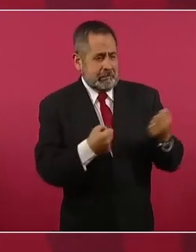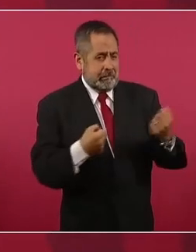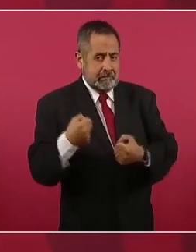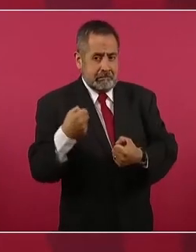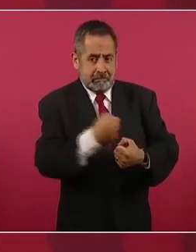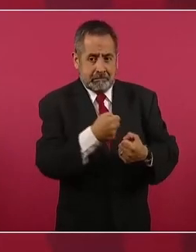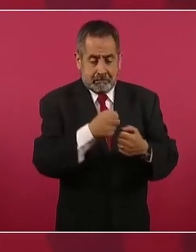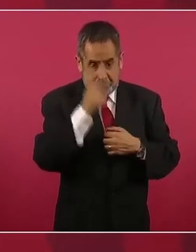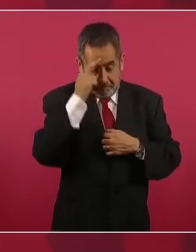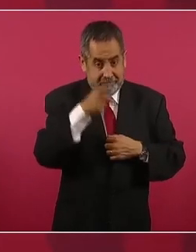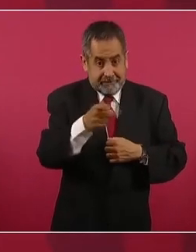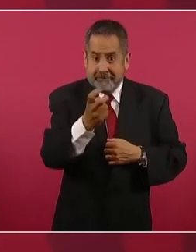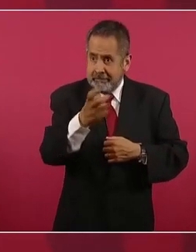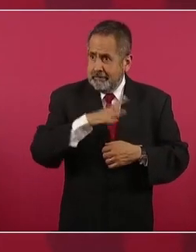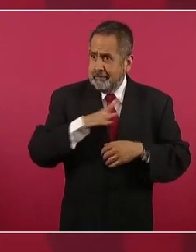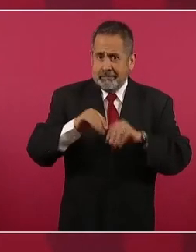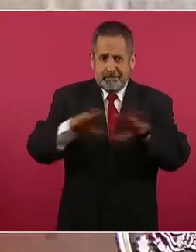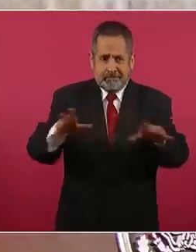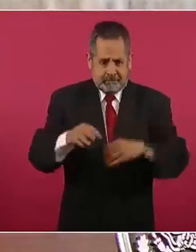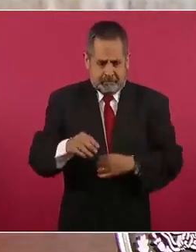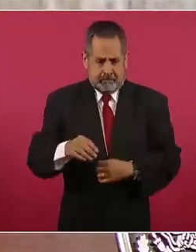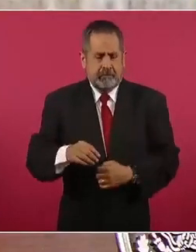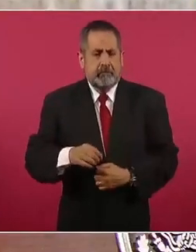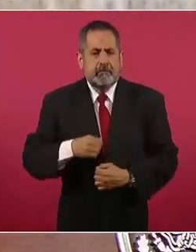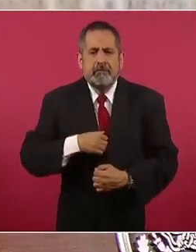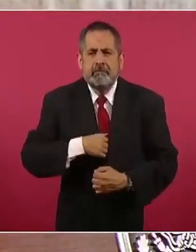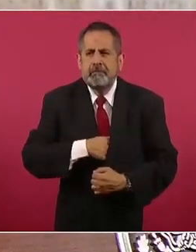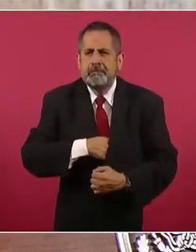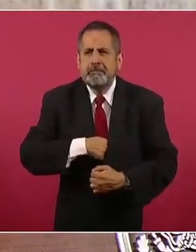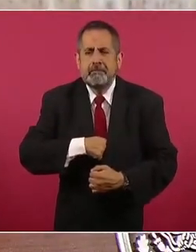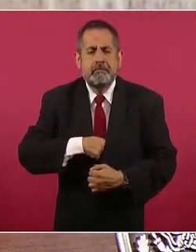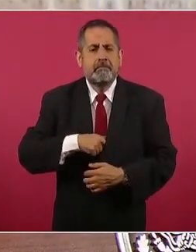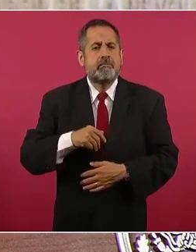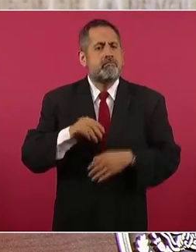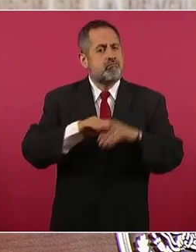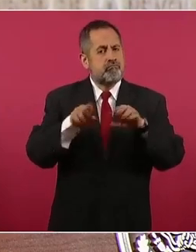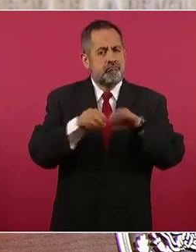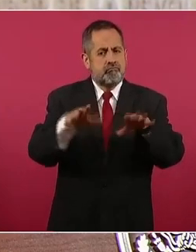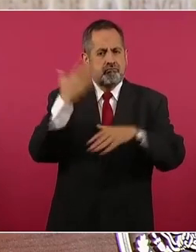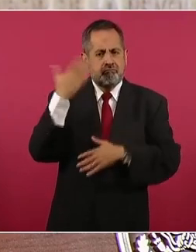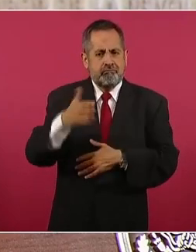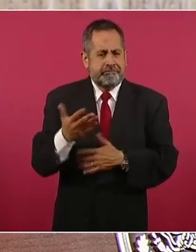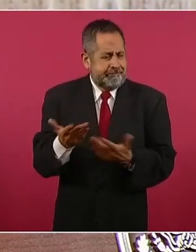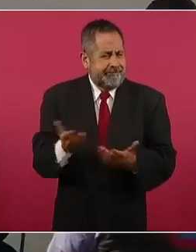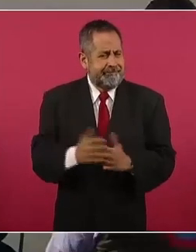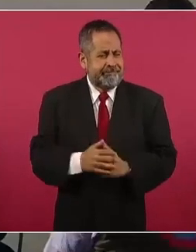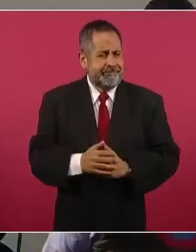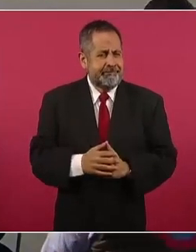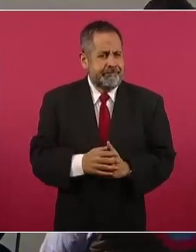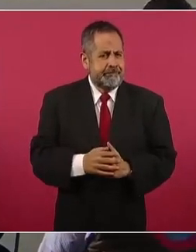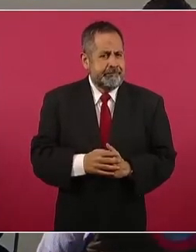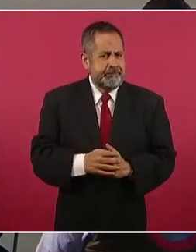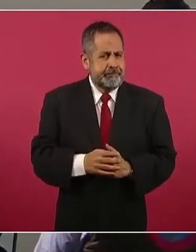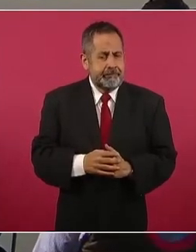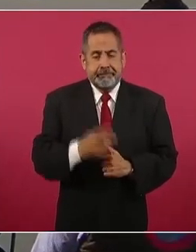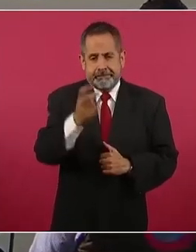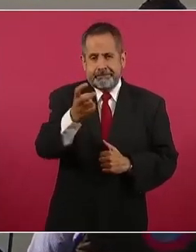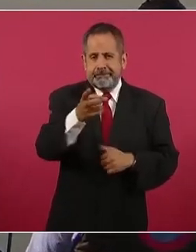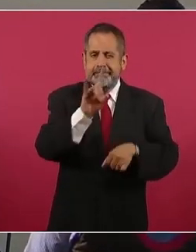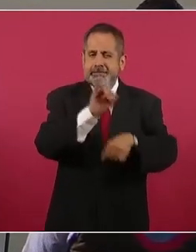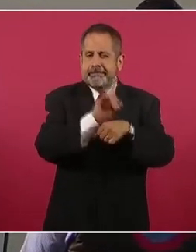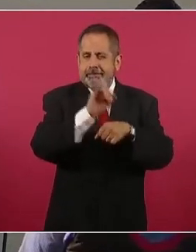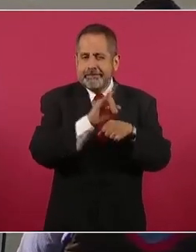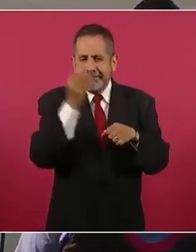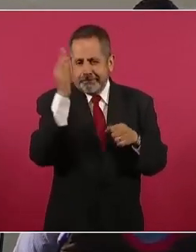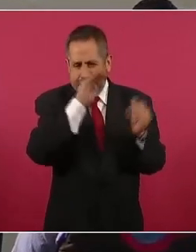Sí, es público, de esos montajes